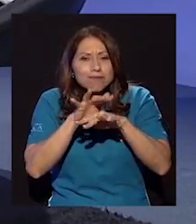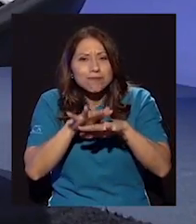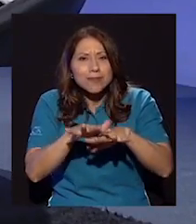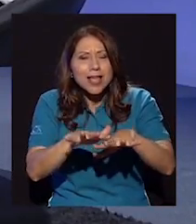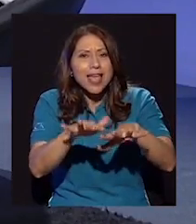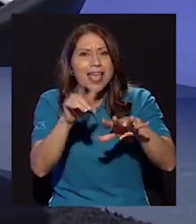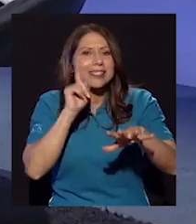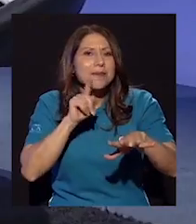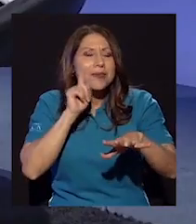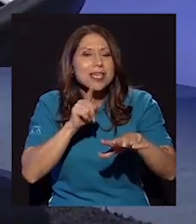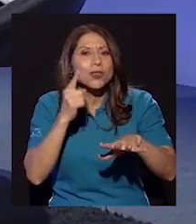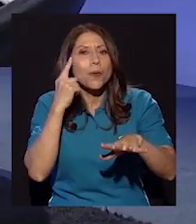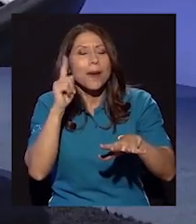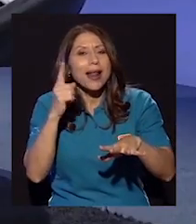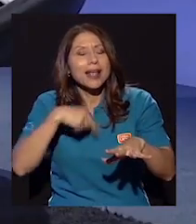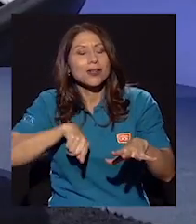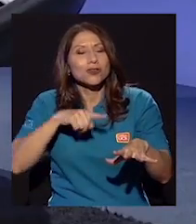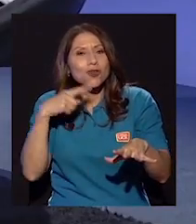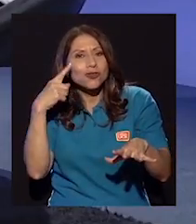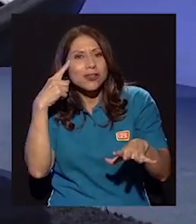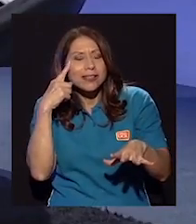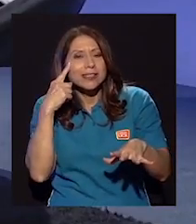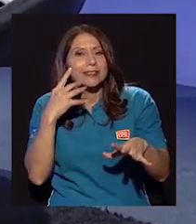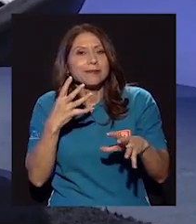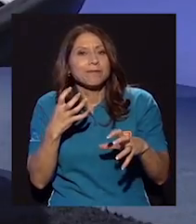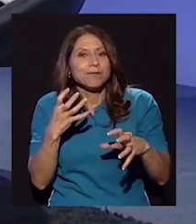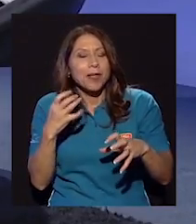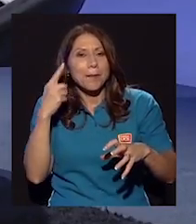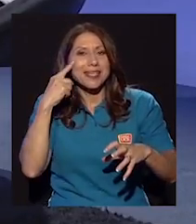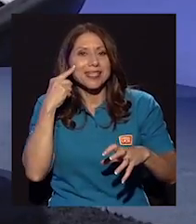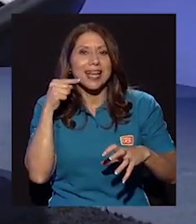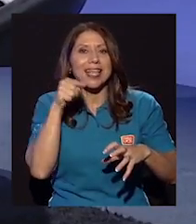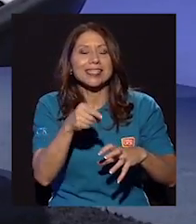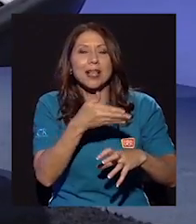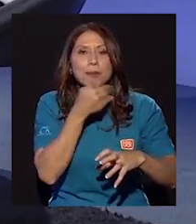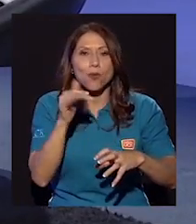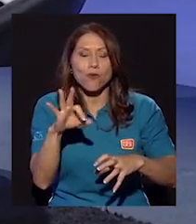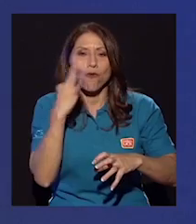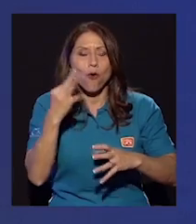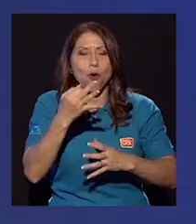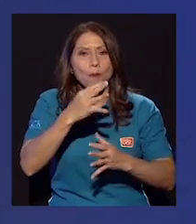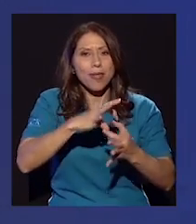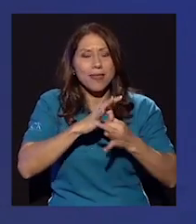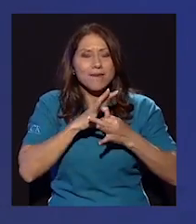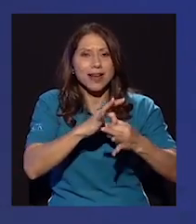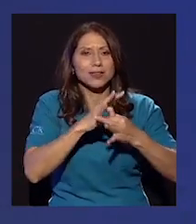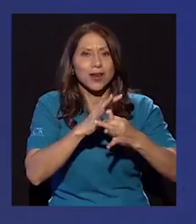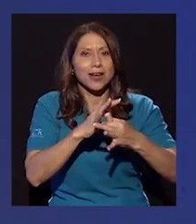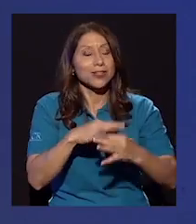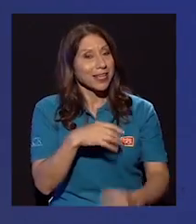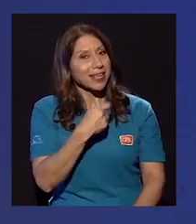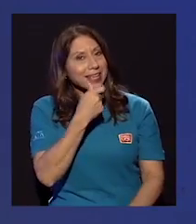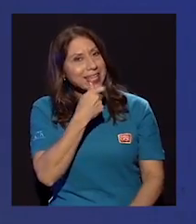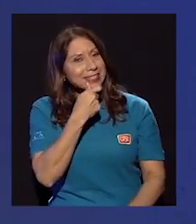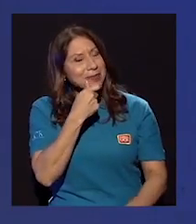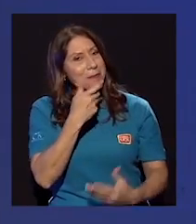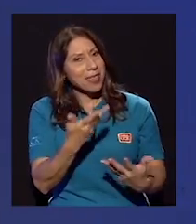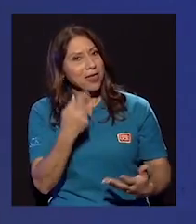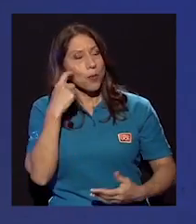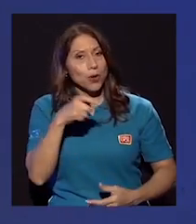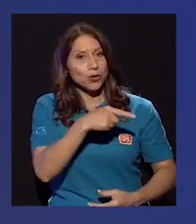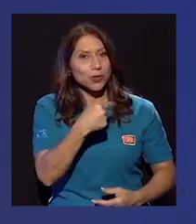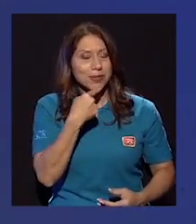idea y para hacernos desearlo y pensar que esa es la manera mejor de relacionarnos. Vea que es simpático porque lo que usted menciona, de algún modo